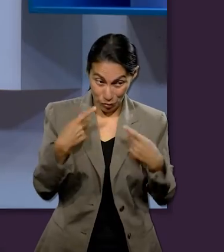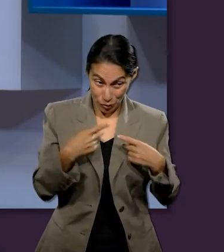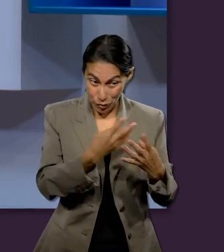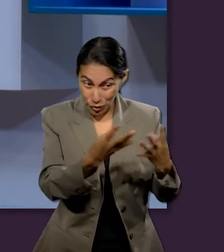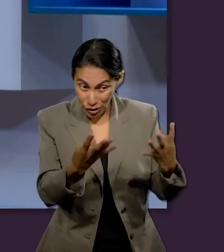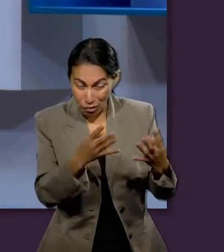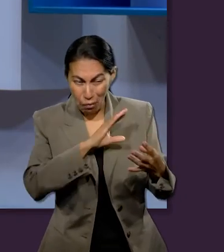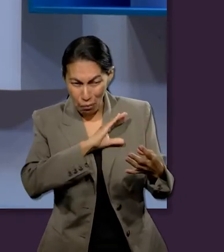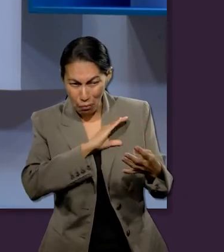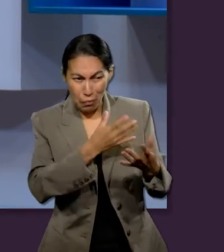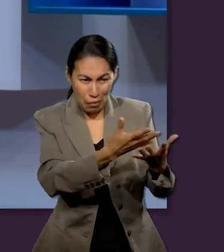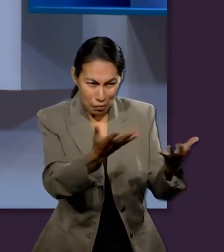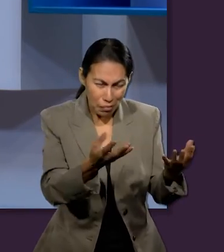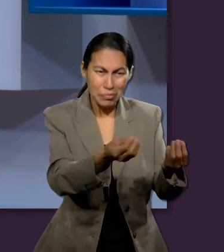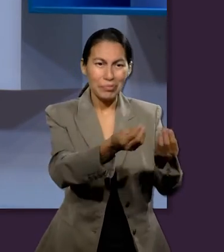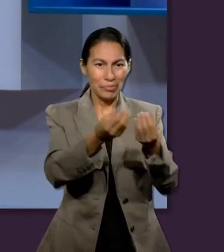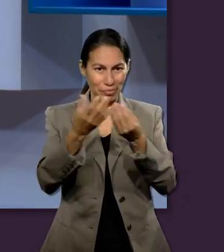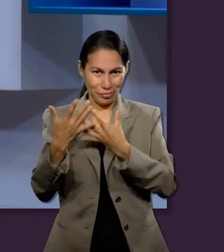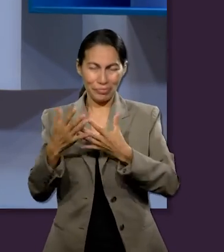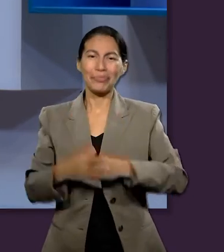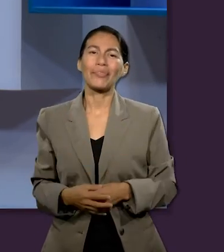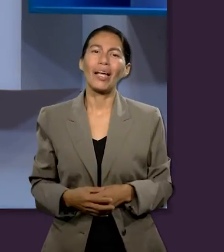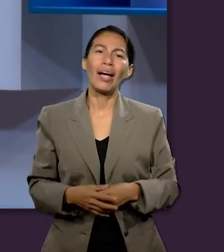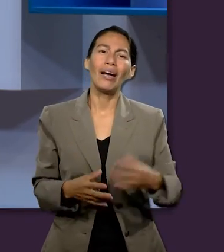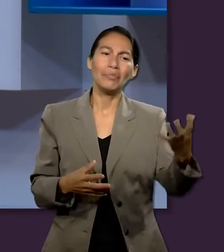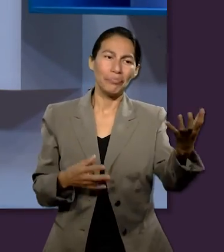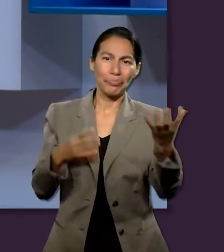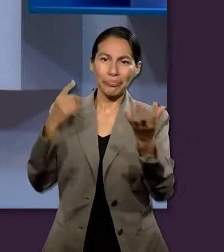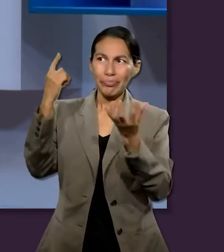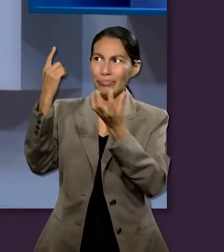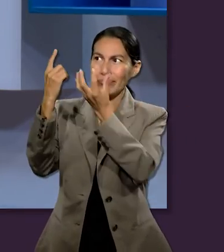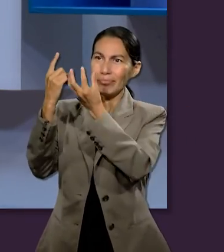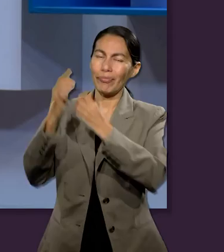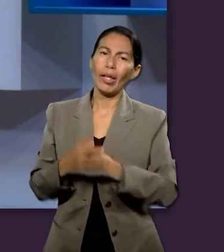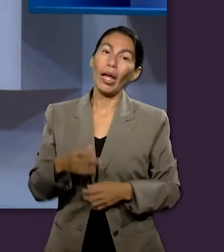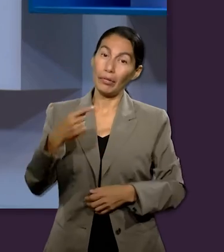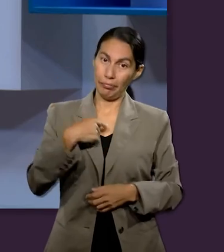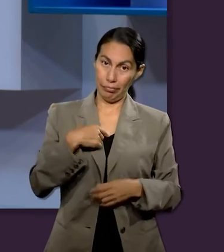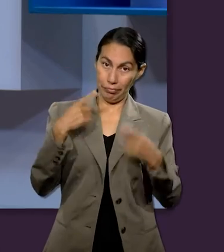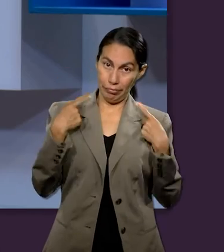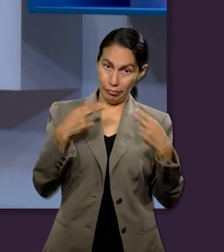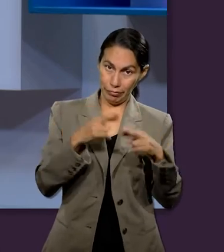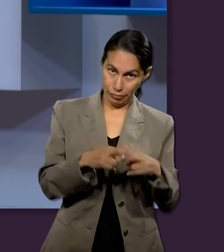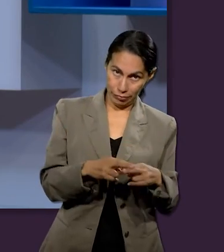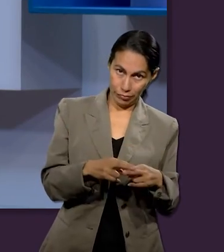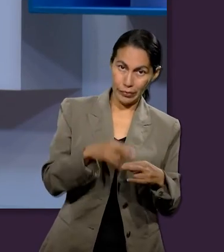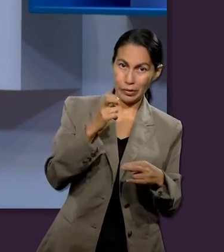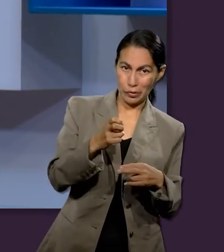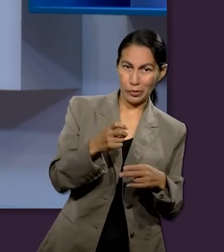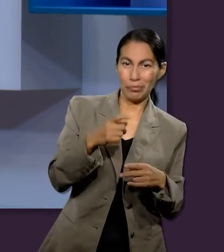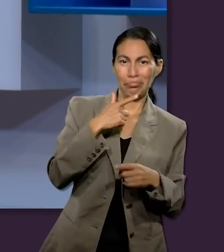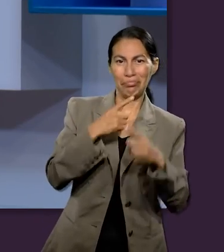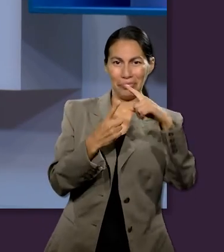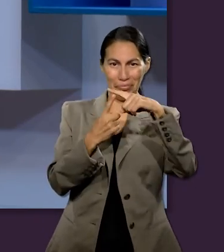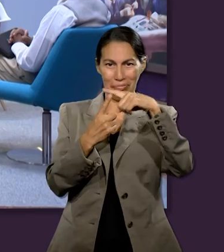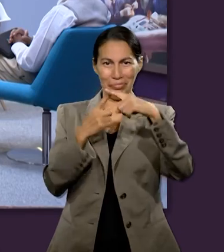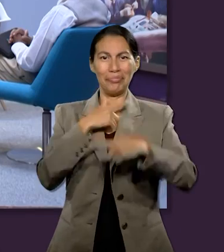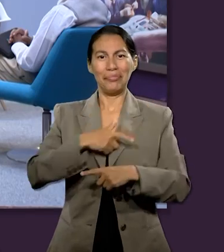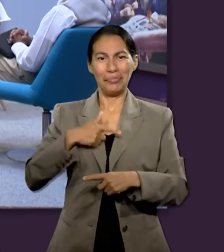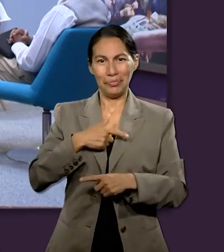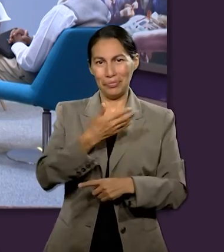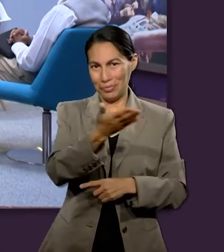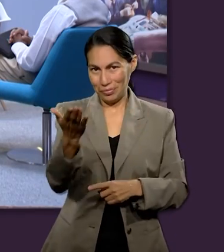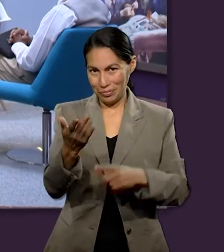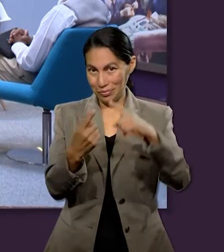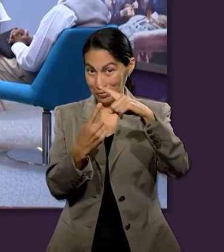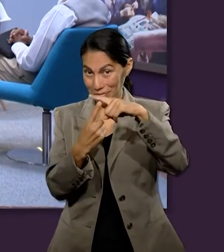señales y como soy docente y me gusta darles tarreras le voy a dar a cada uno de ustedes una tarea que